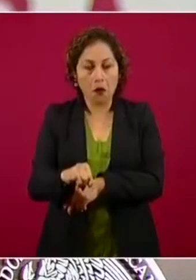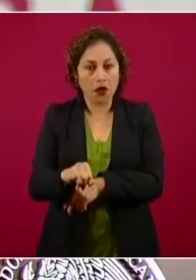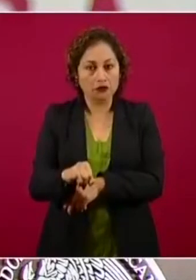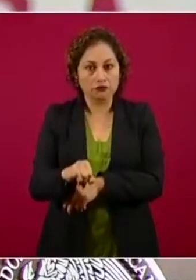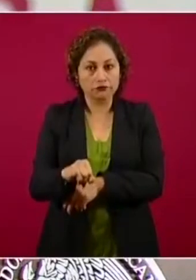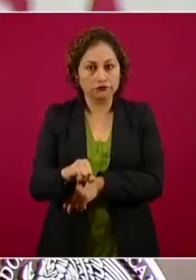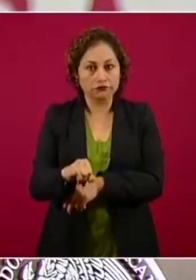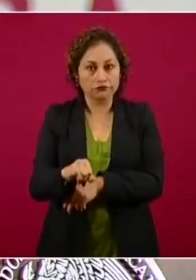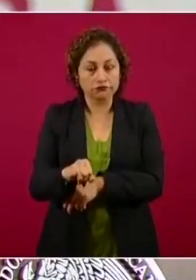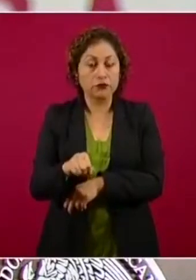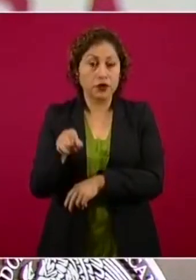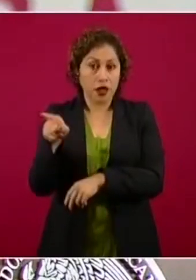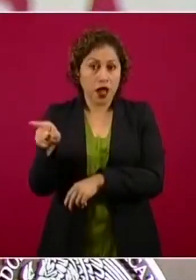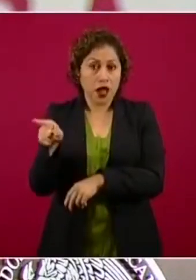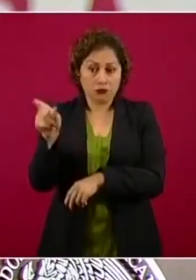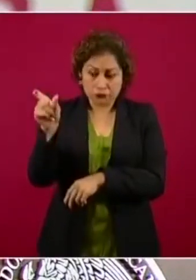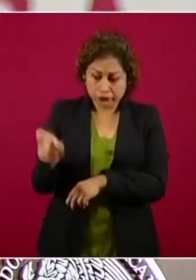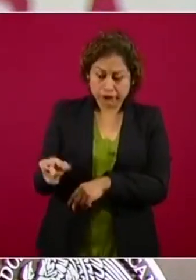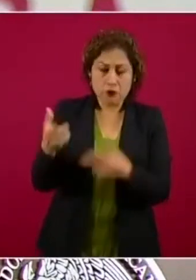de primaria.